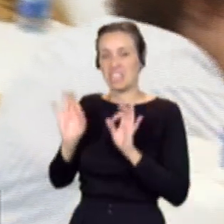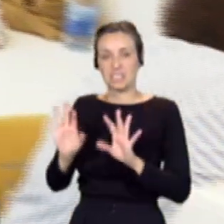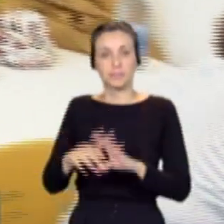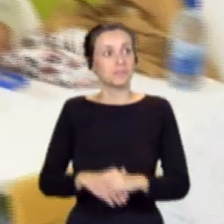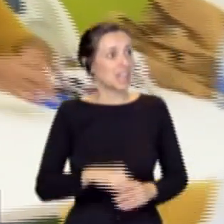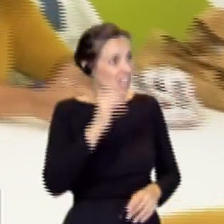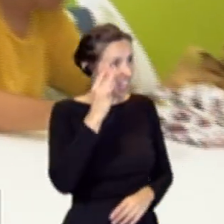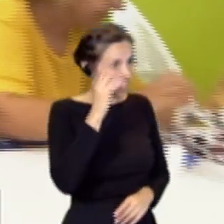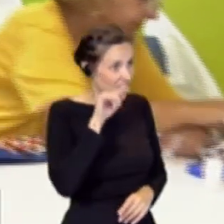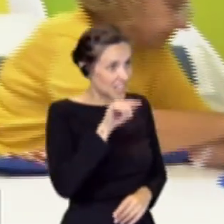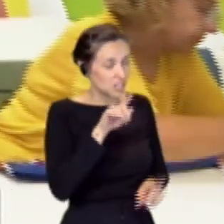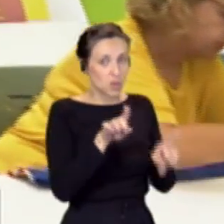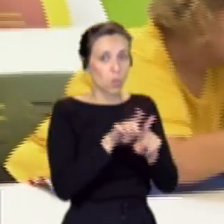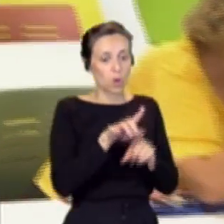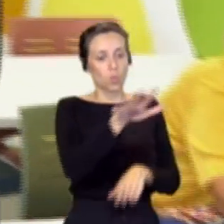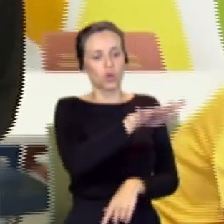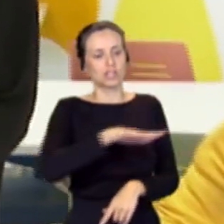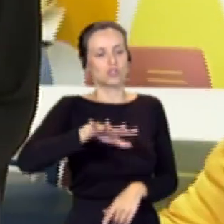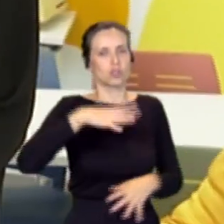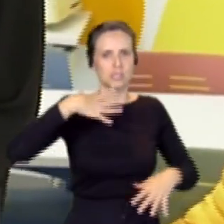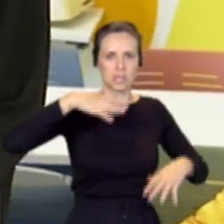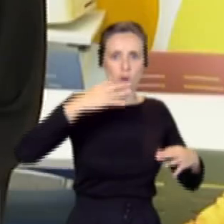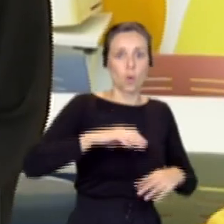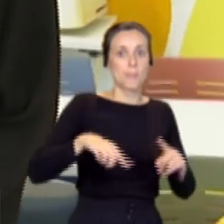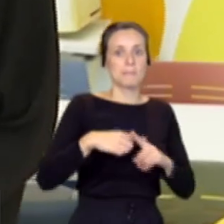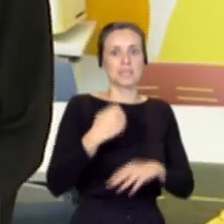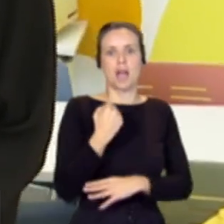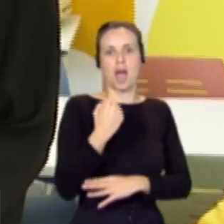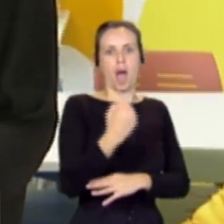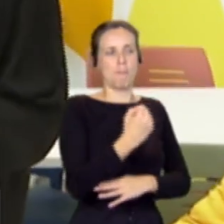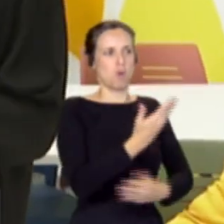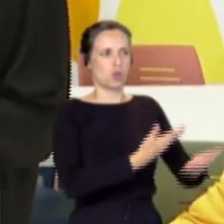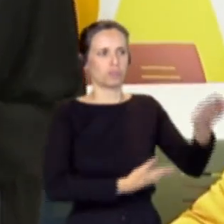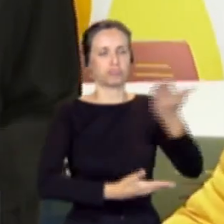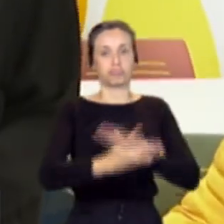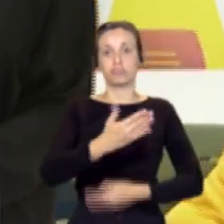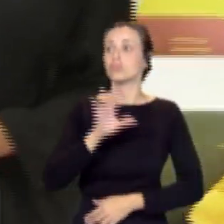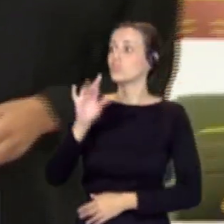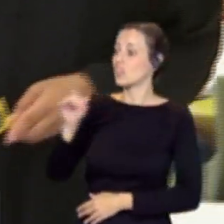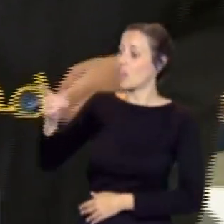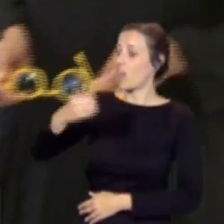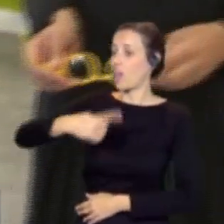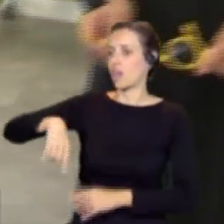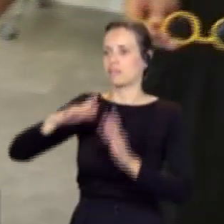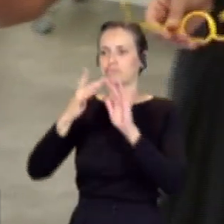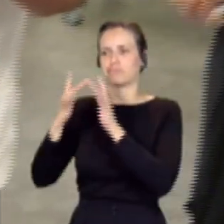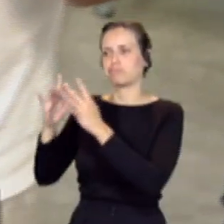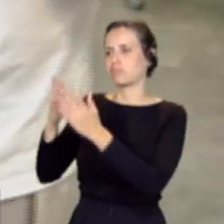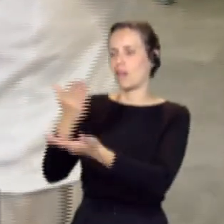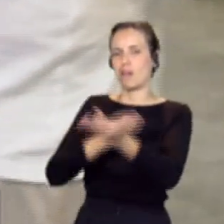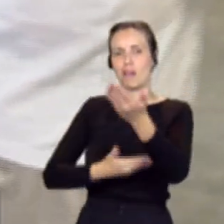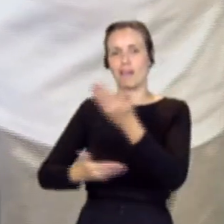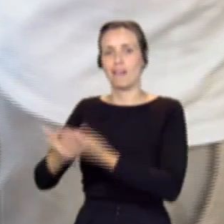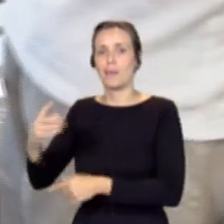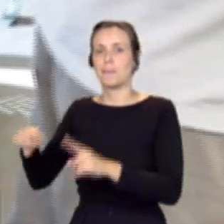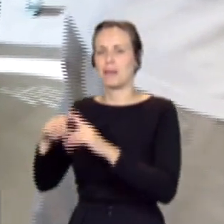idea es esa, ¿no? Como crear un espacio seguro y de apoyo mutuo, ¿no? Entre ellas se ayuda un montón, se han creado